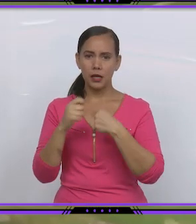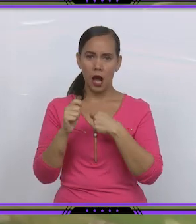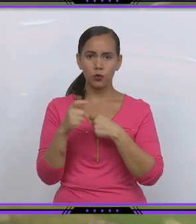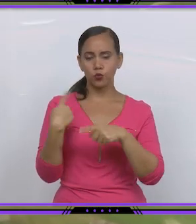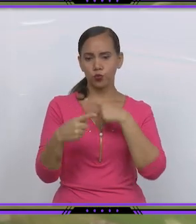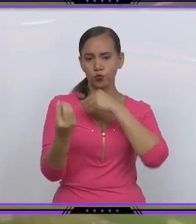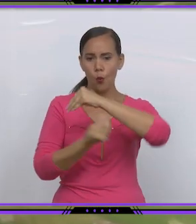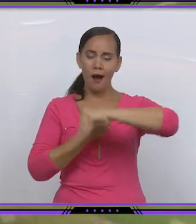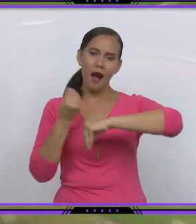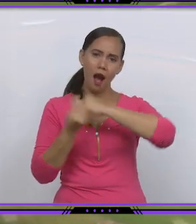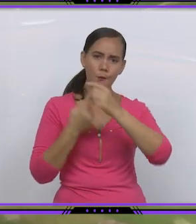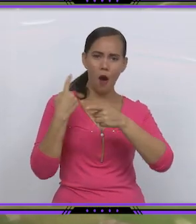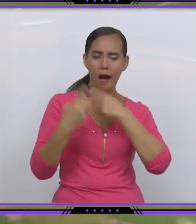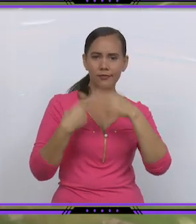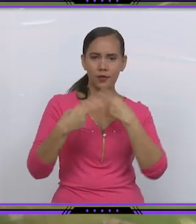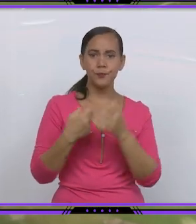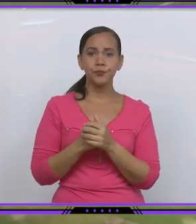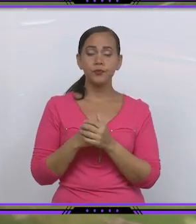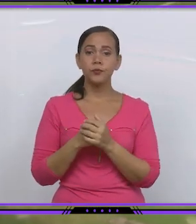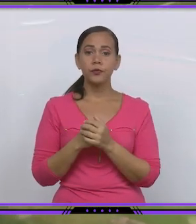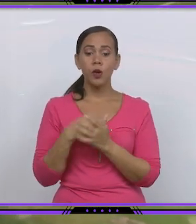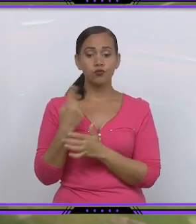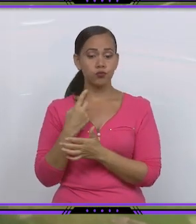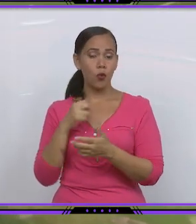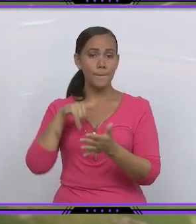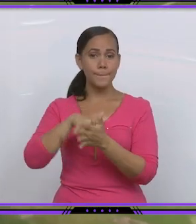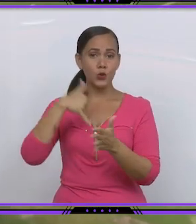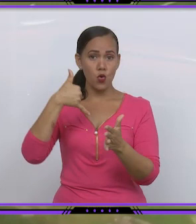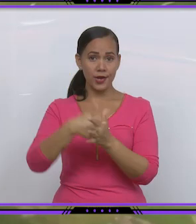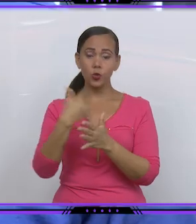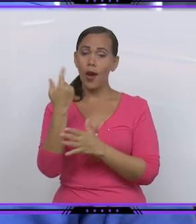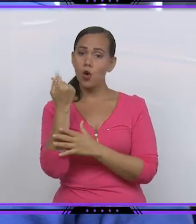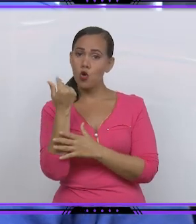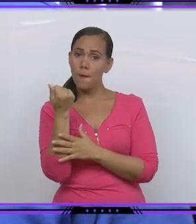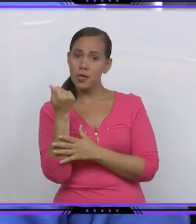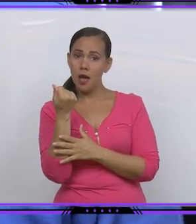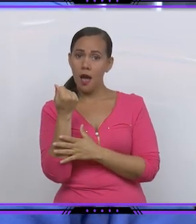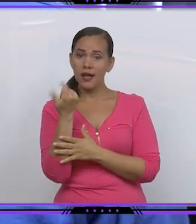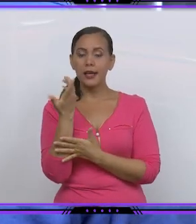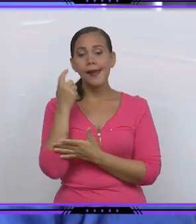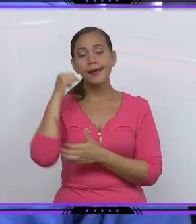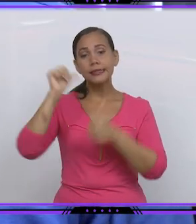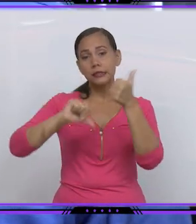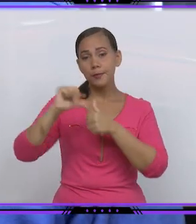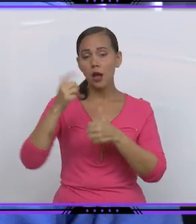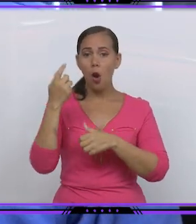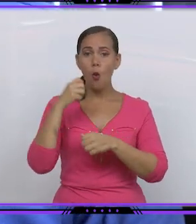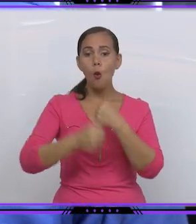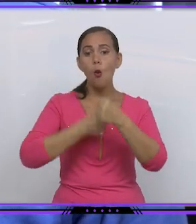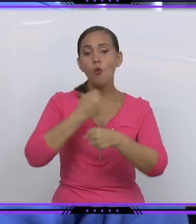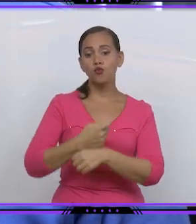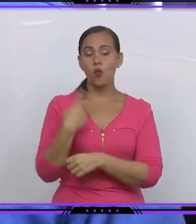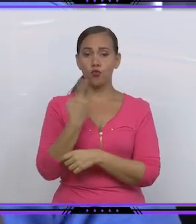Hemos presentado un proyecto al nivel del Ministerio de Economía y Planificación a través de nuestro grupo de la química, diciendo que si nosotros podíamos